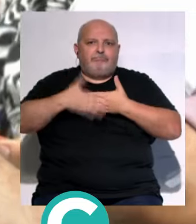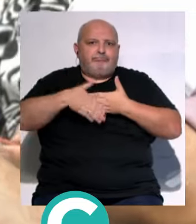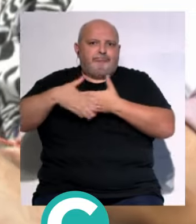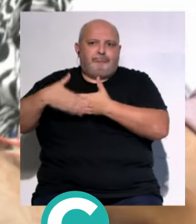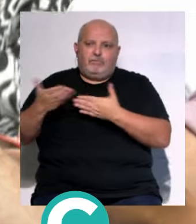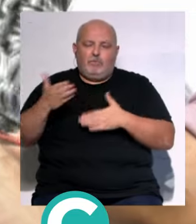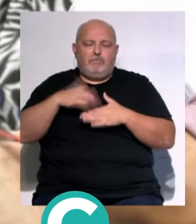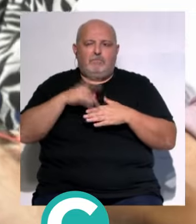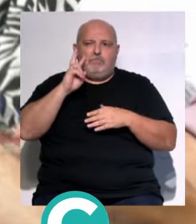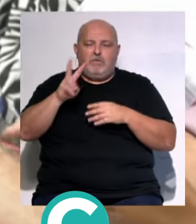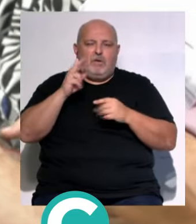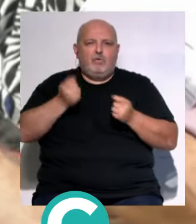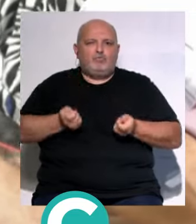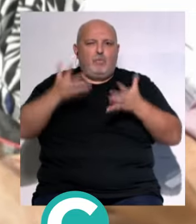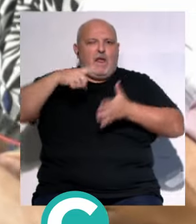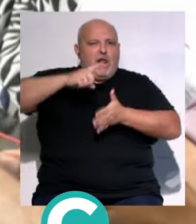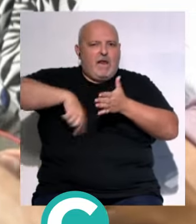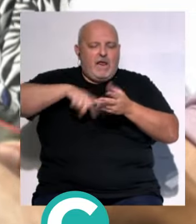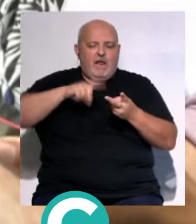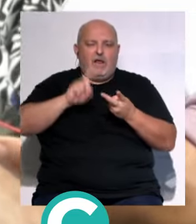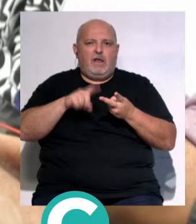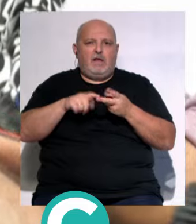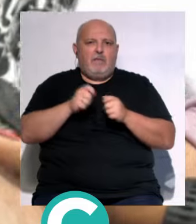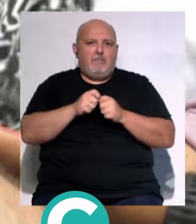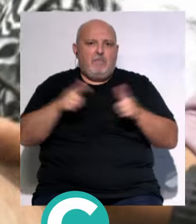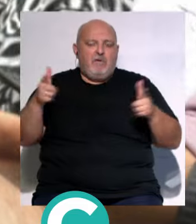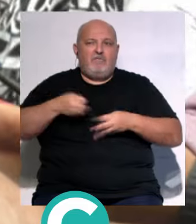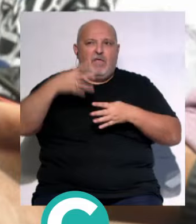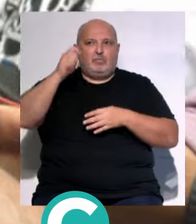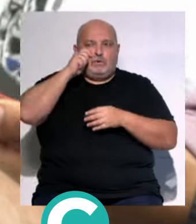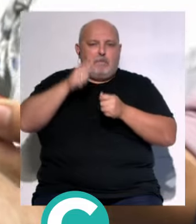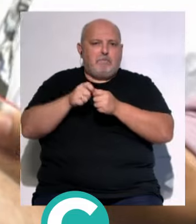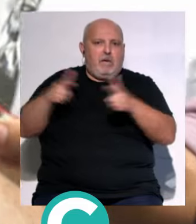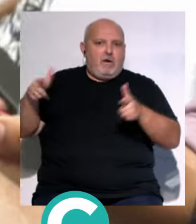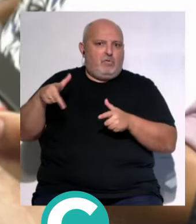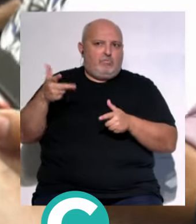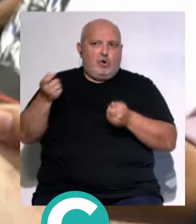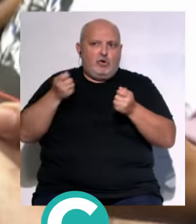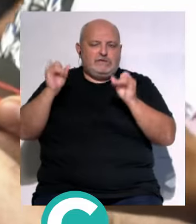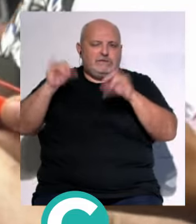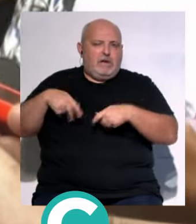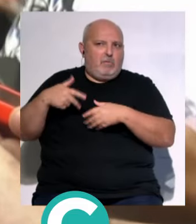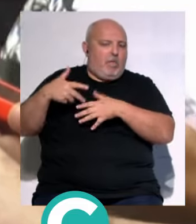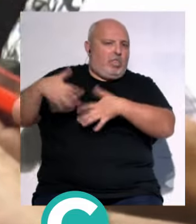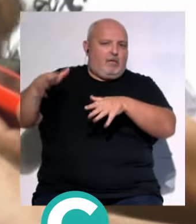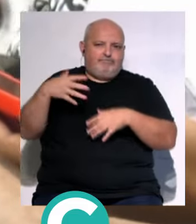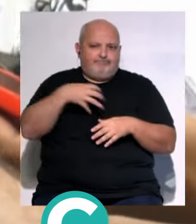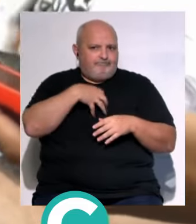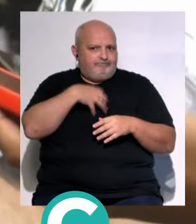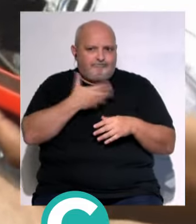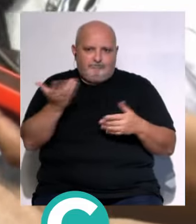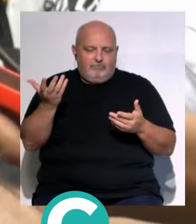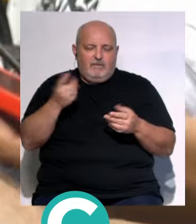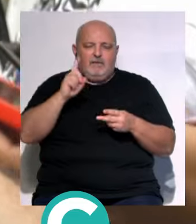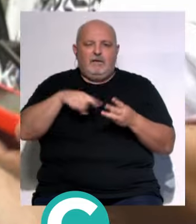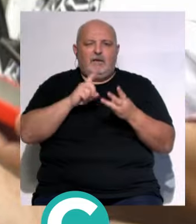tierra... ...ven cómo suben los alquileres... ...ven cómo la proliferación de las viviendas turísticas... ...no tiene control ni mesura... ...y cómo cada